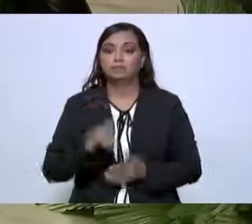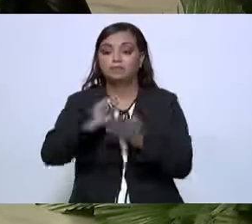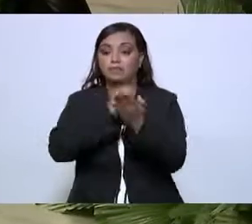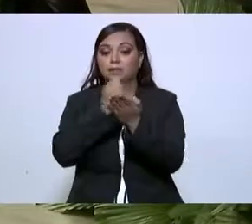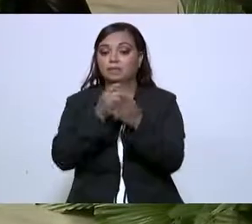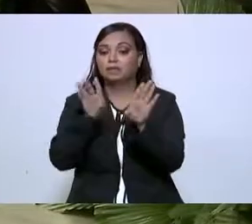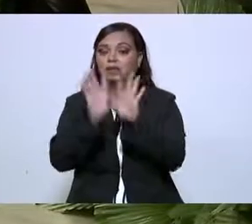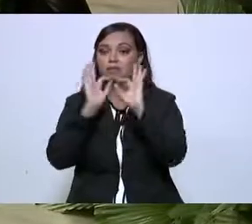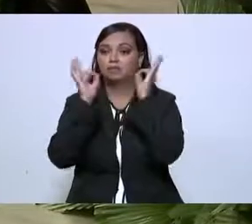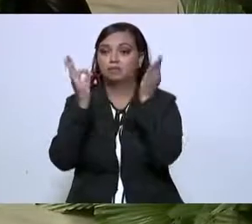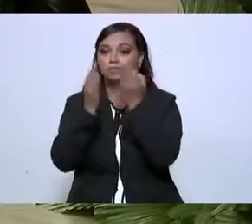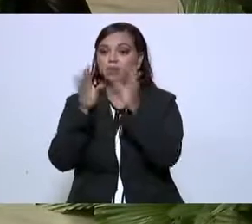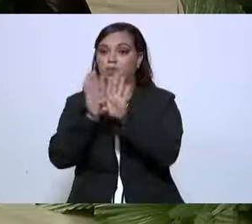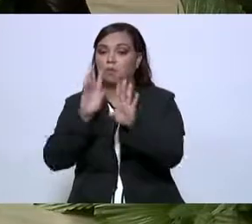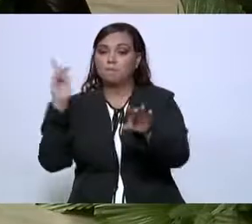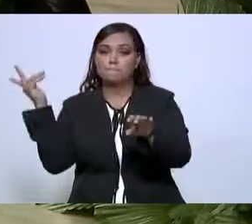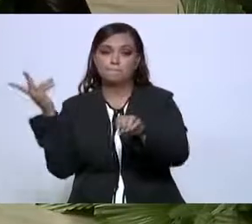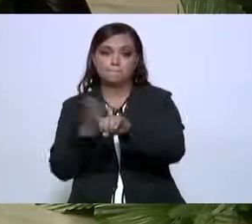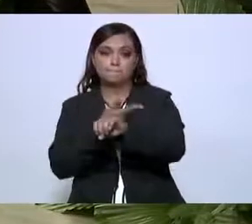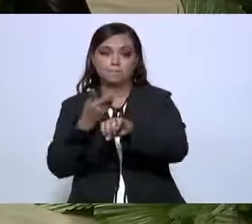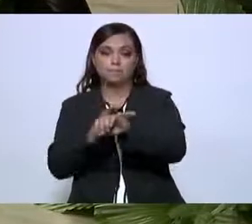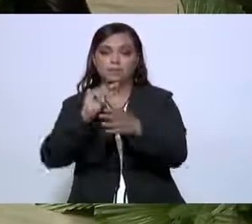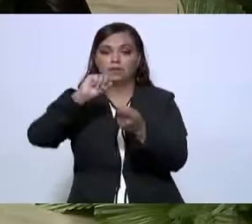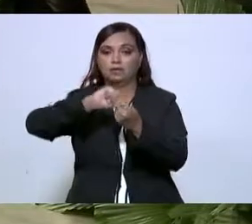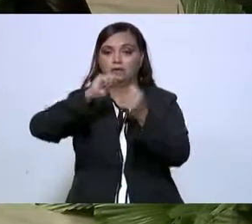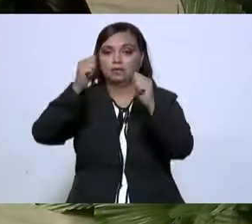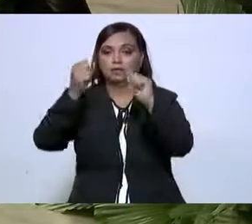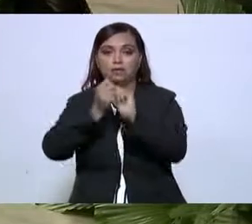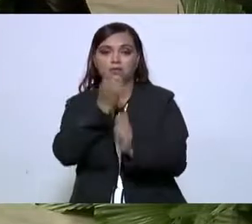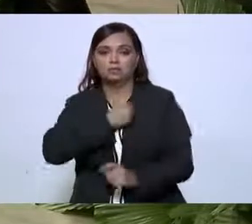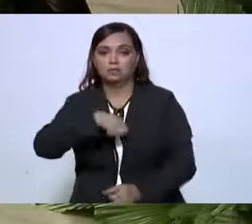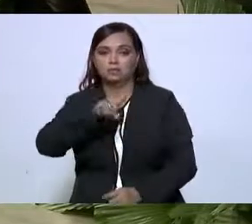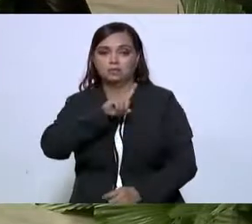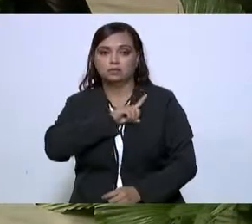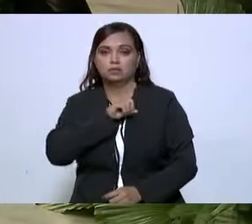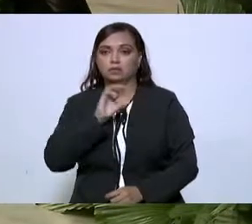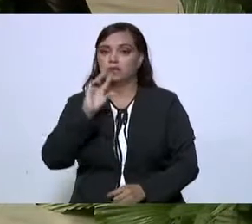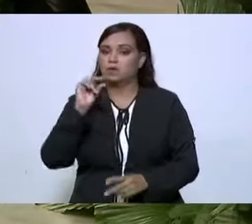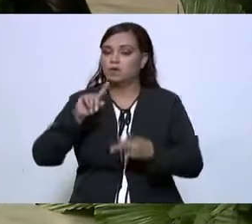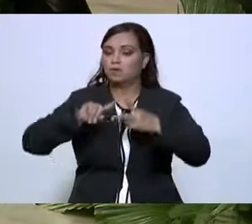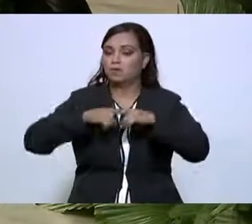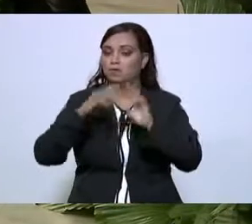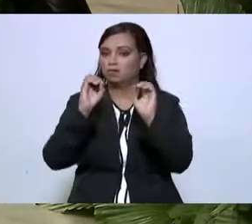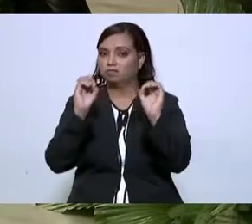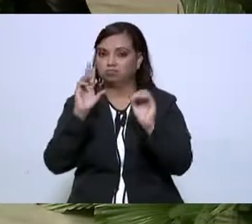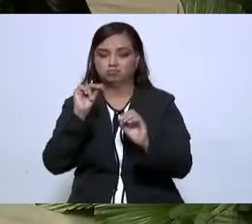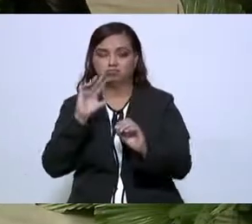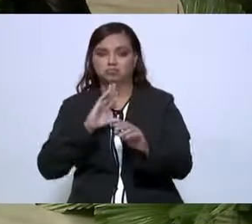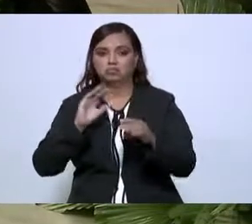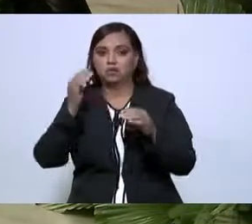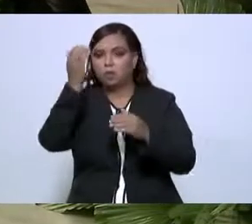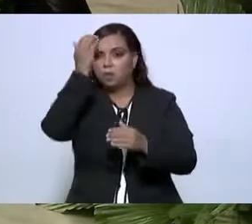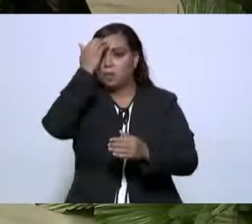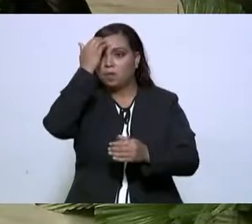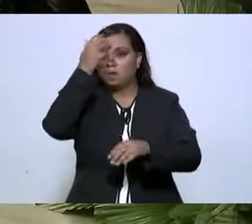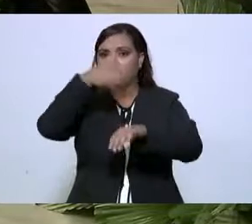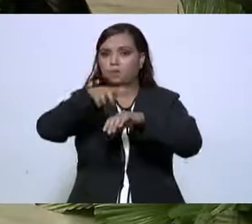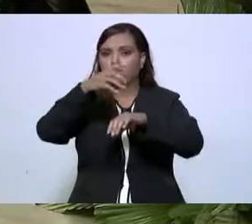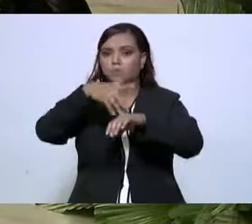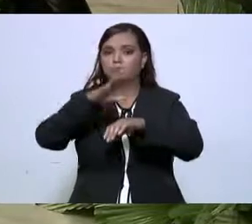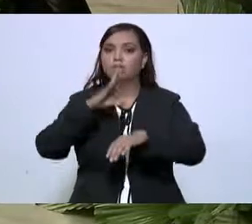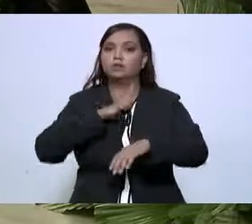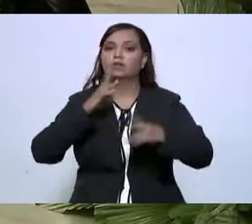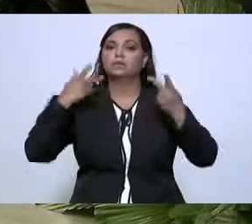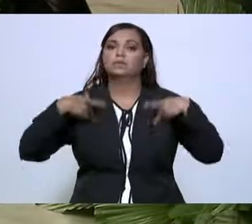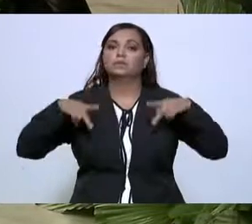forma inédita como sucede en la transformación de la salud no empezamos de cero. Conocemos el número de los